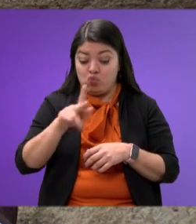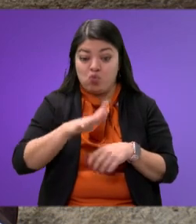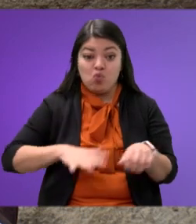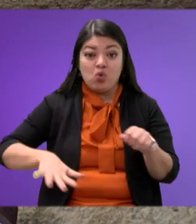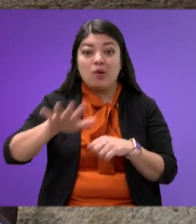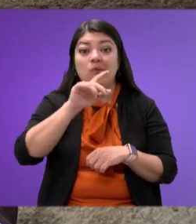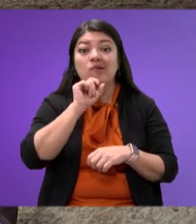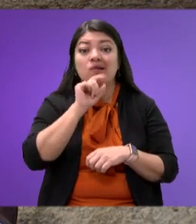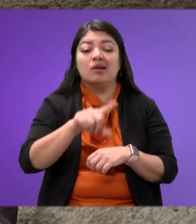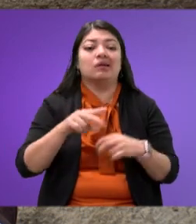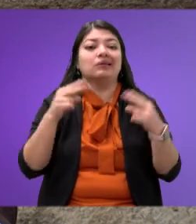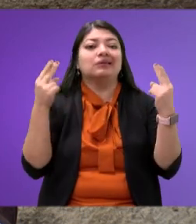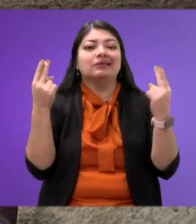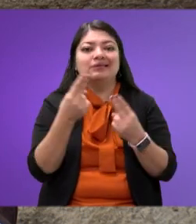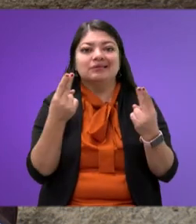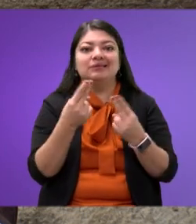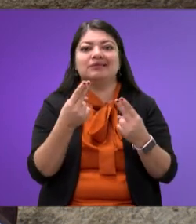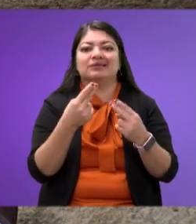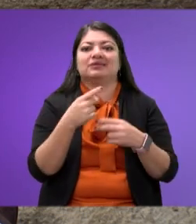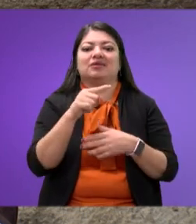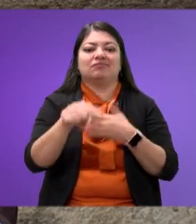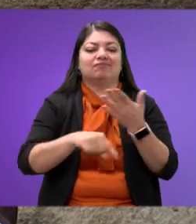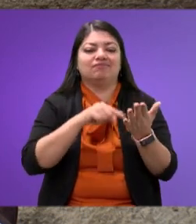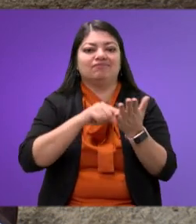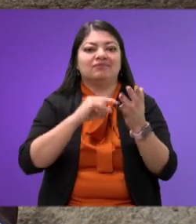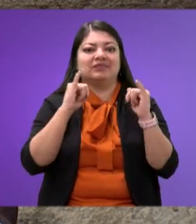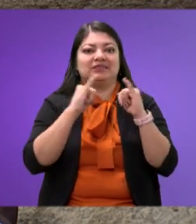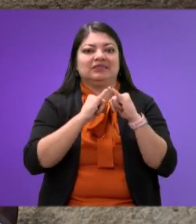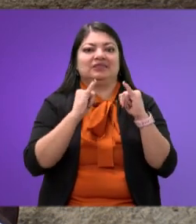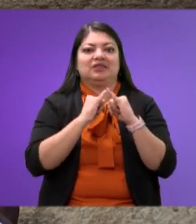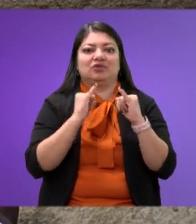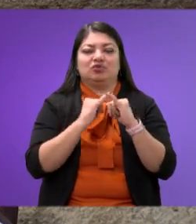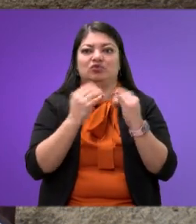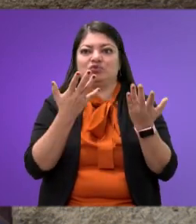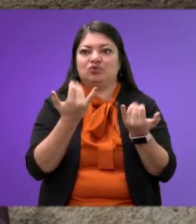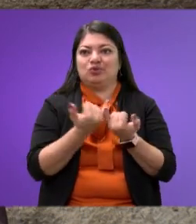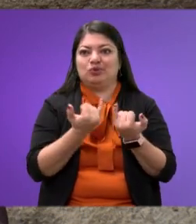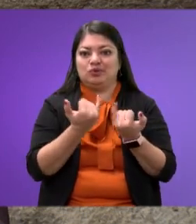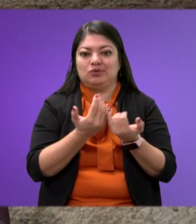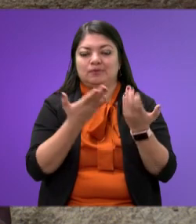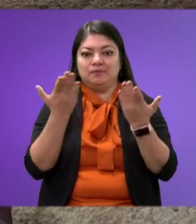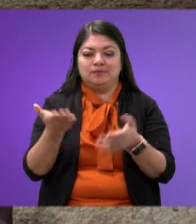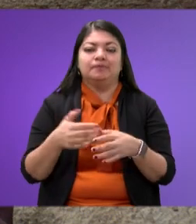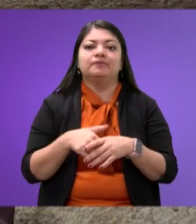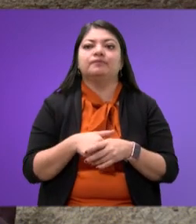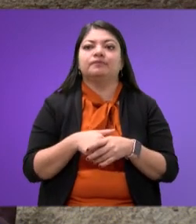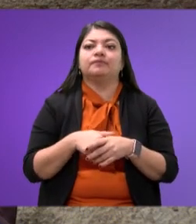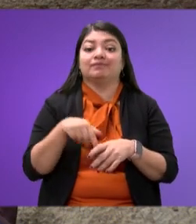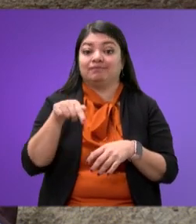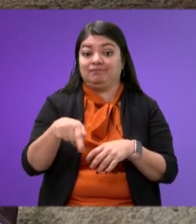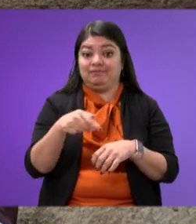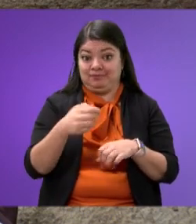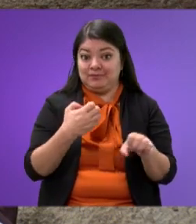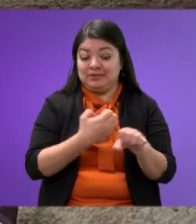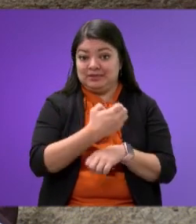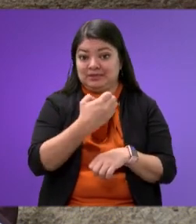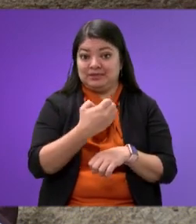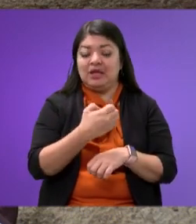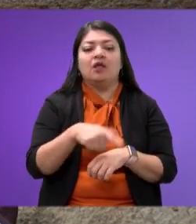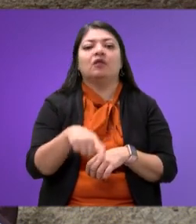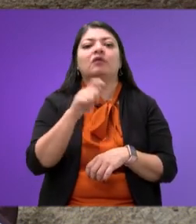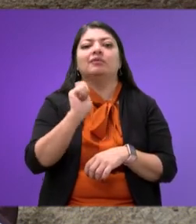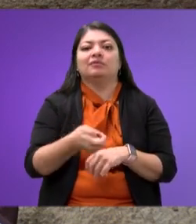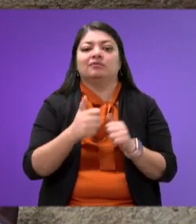necesita contar con una institución como esta. Nuestra entidad padece un rezago muy